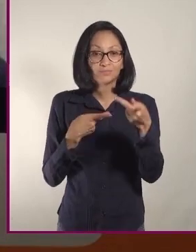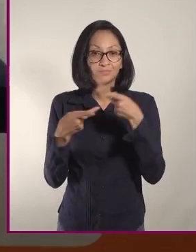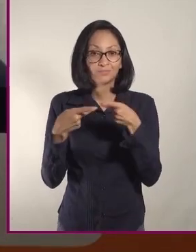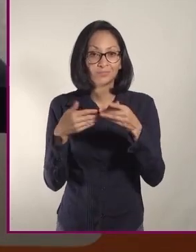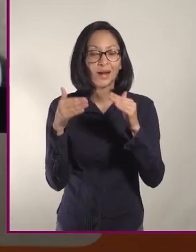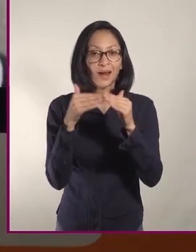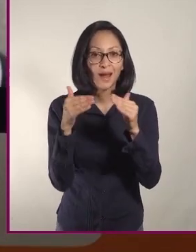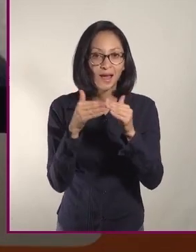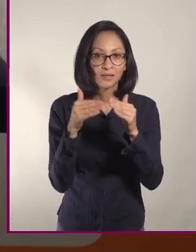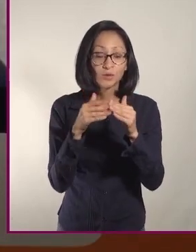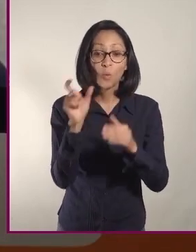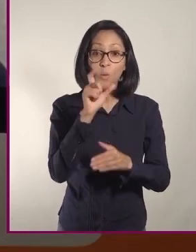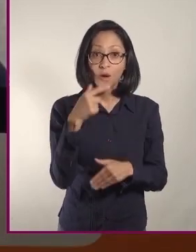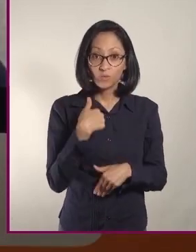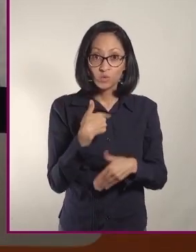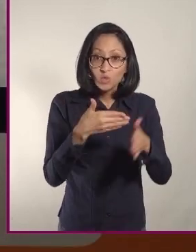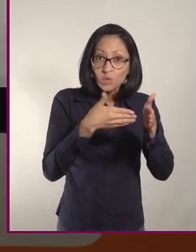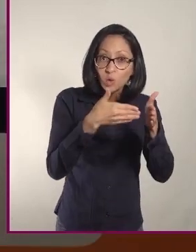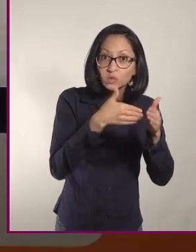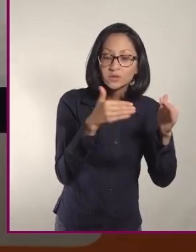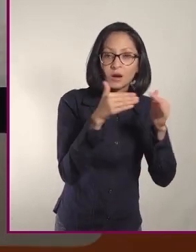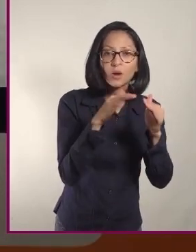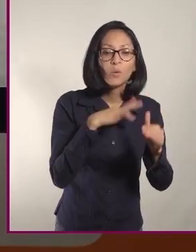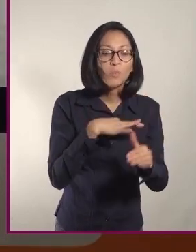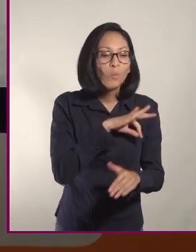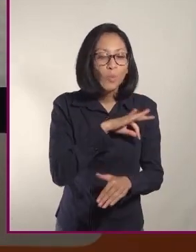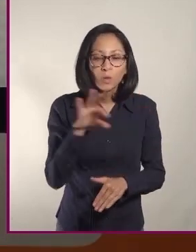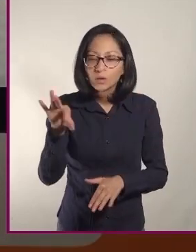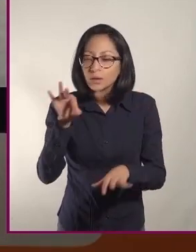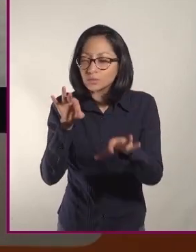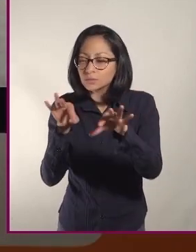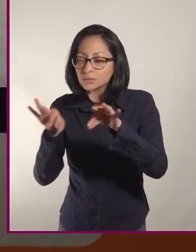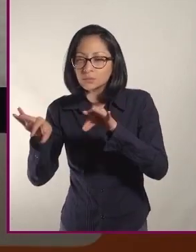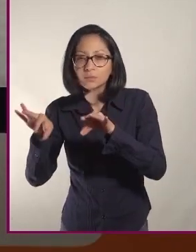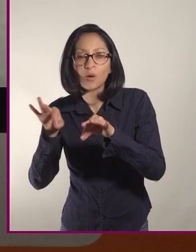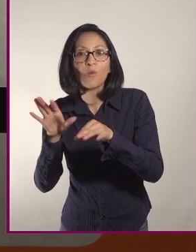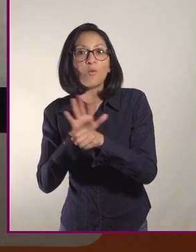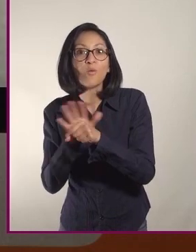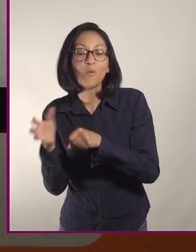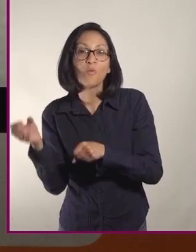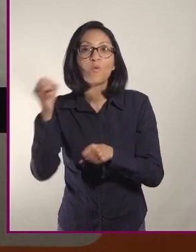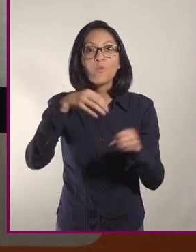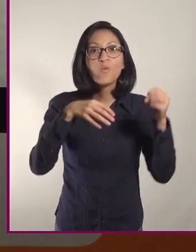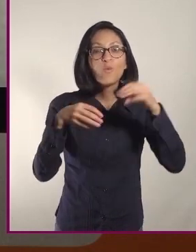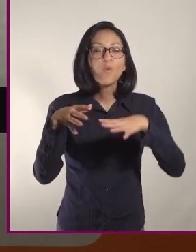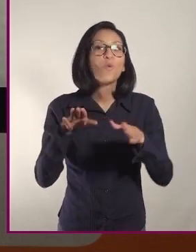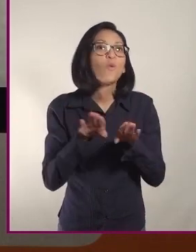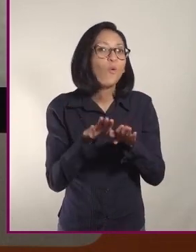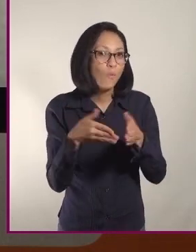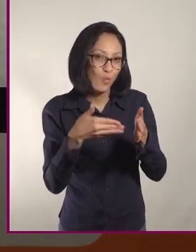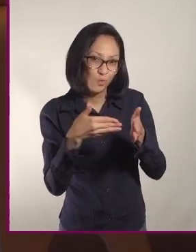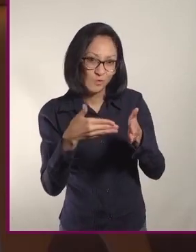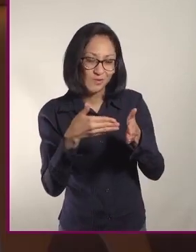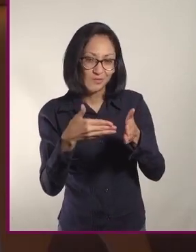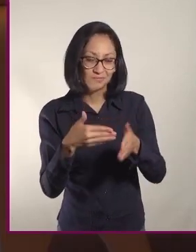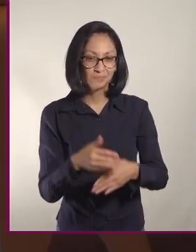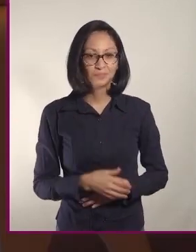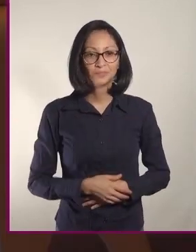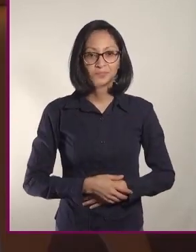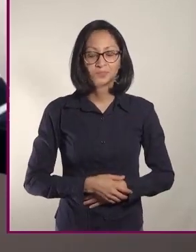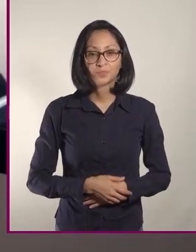Siempre que uno hace un alimento en casa, puede escoger los ingredientes y la forma de prepararlo, ¿no?